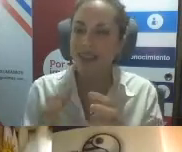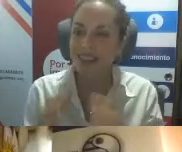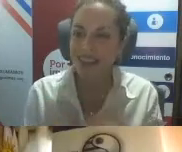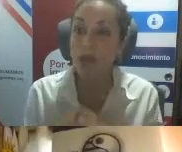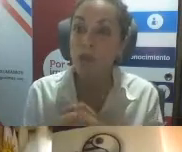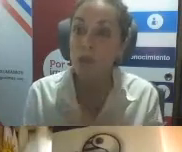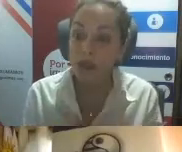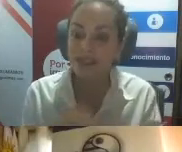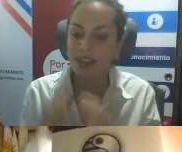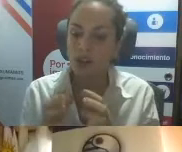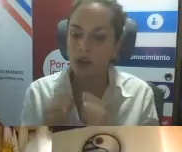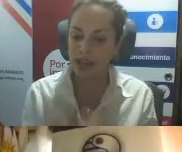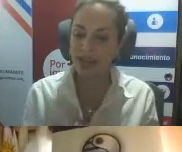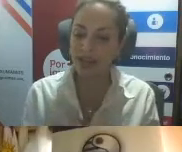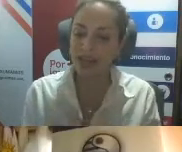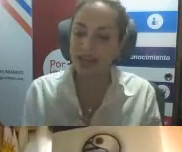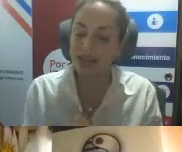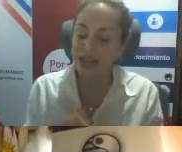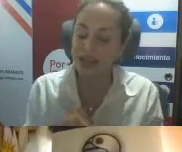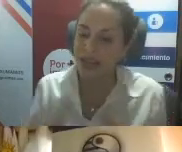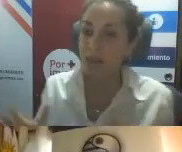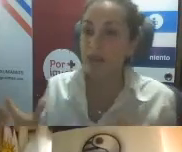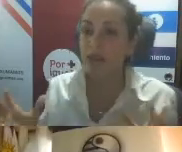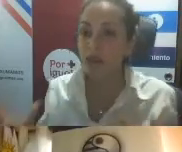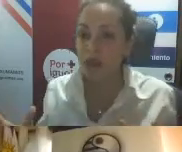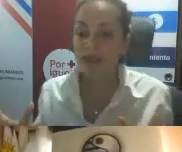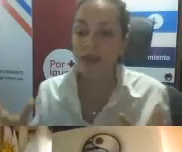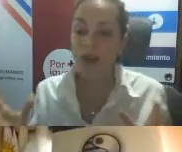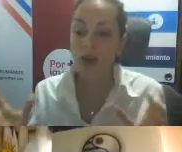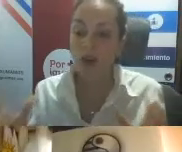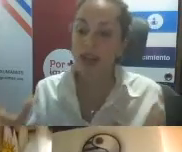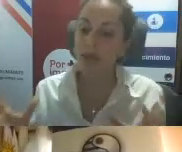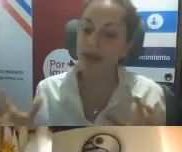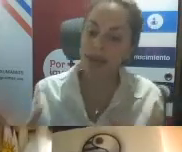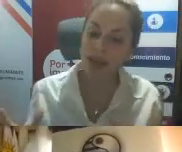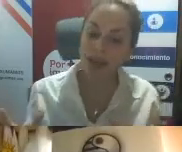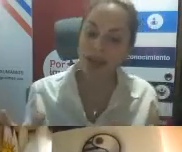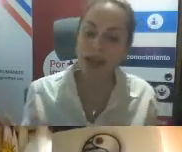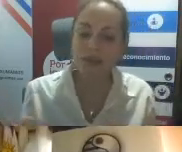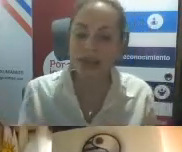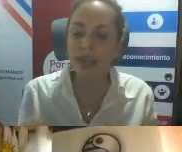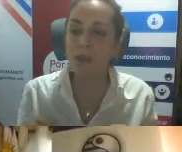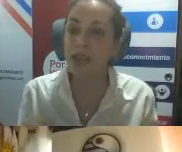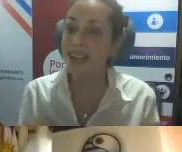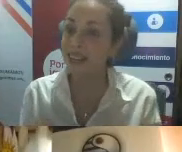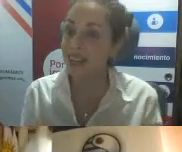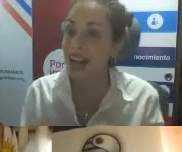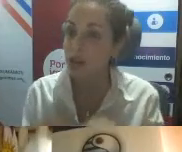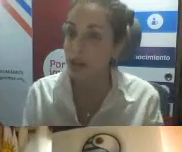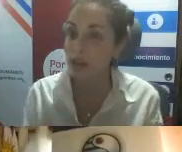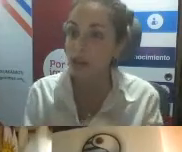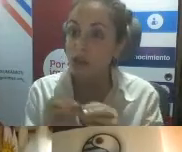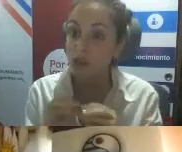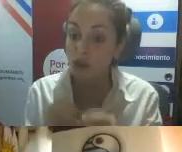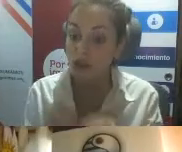decía, una estrategia multisectorial, que habilita a las personas con discapacidad para que puedan acceder